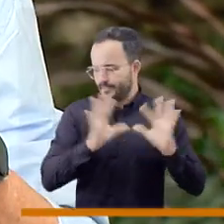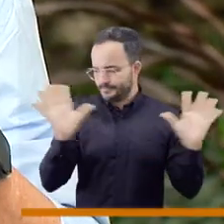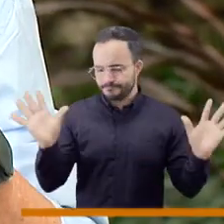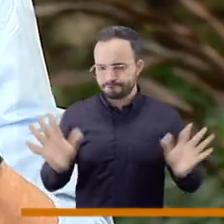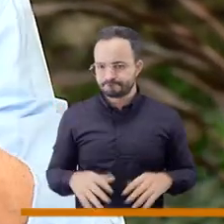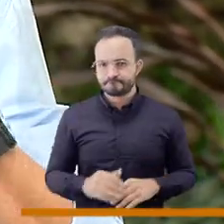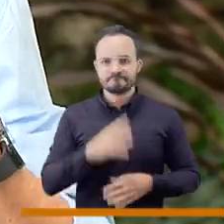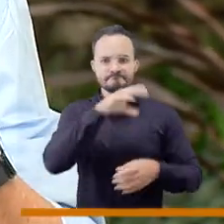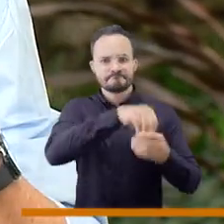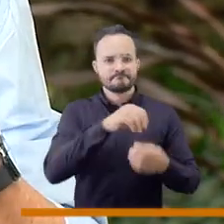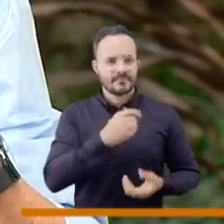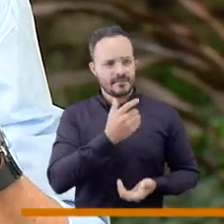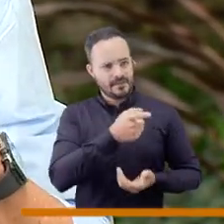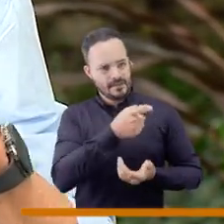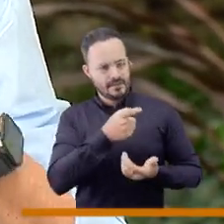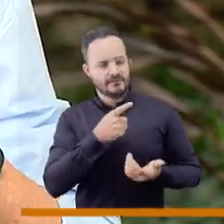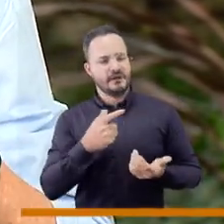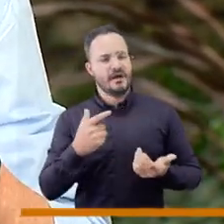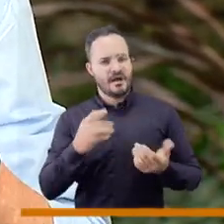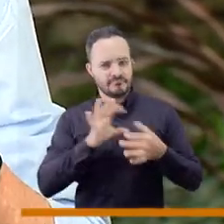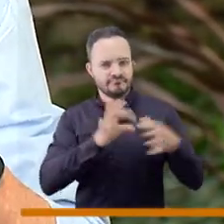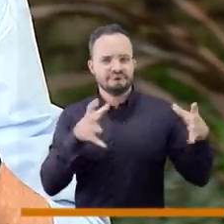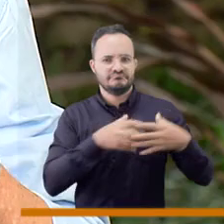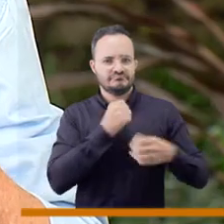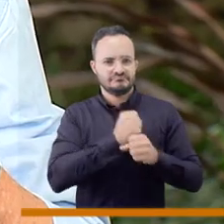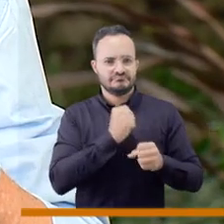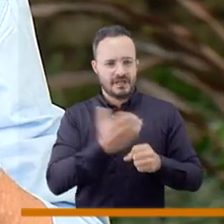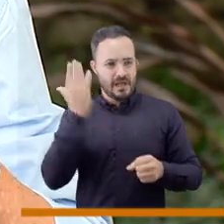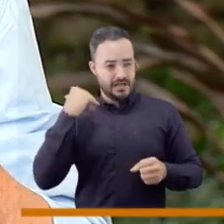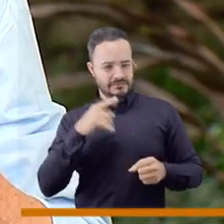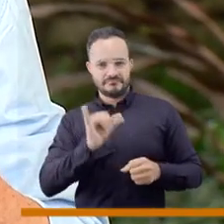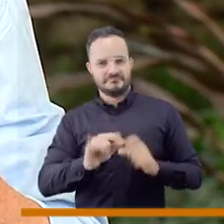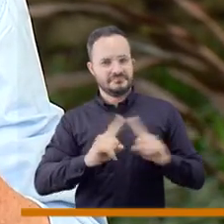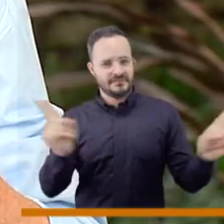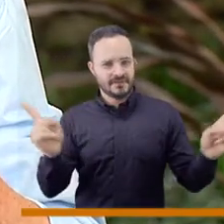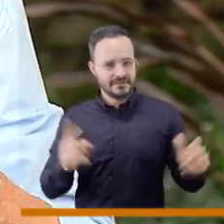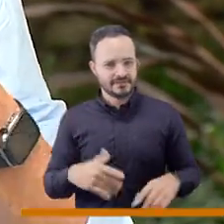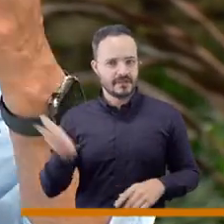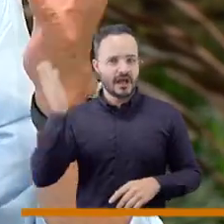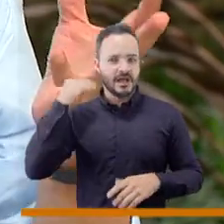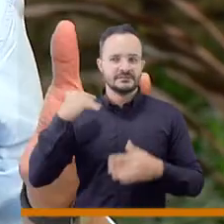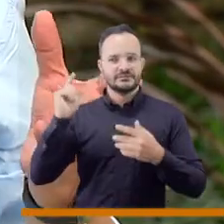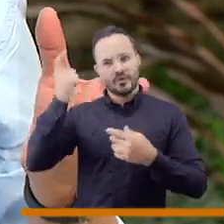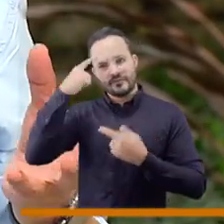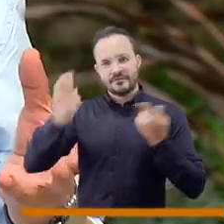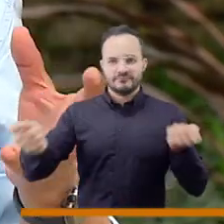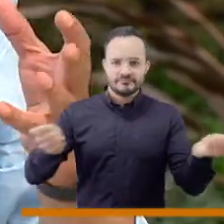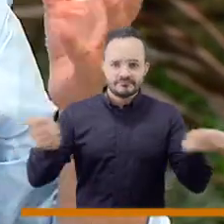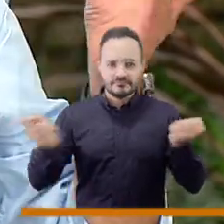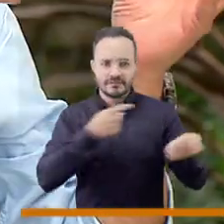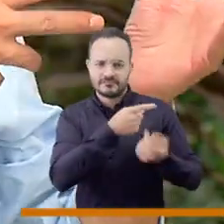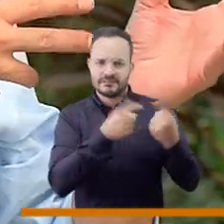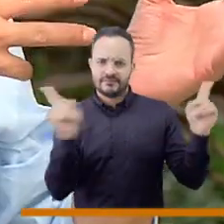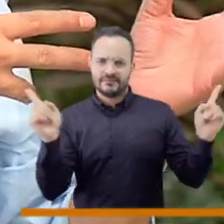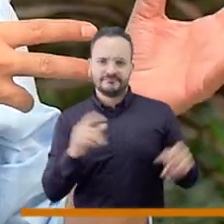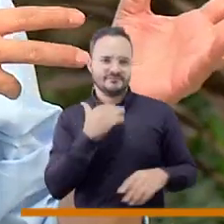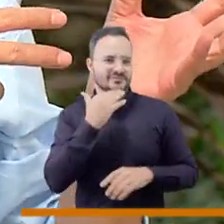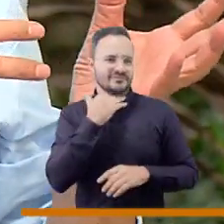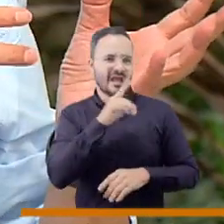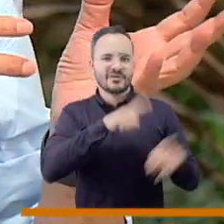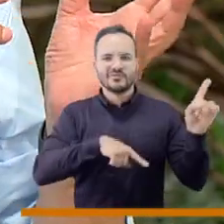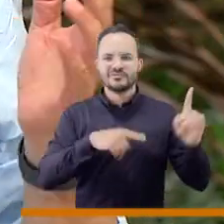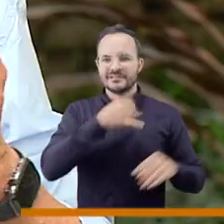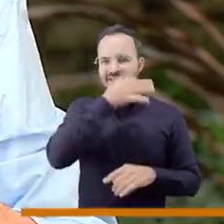esta alcaldía, indiscutiblemente. Hay unos funcionarios que no son los que inclusive yo tuve y en anteriores